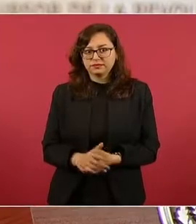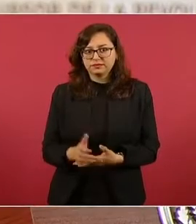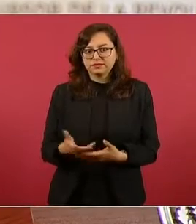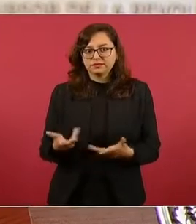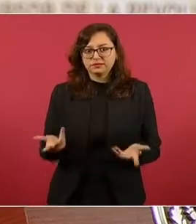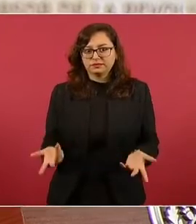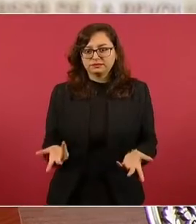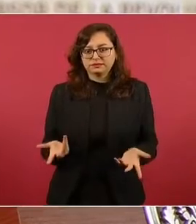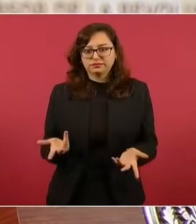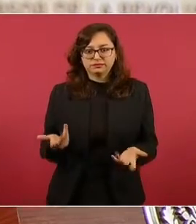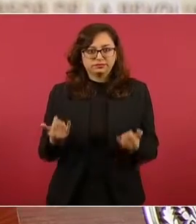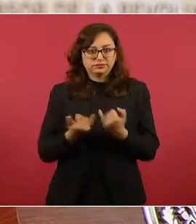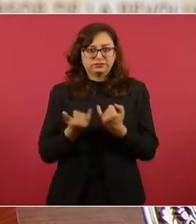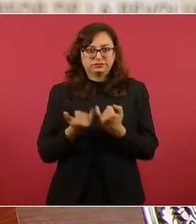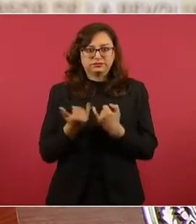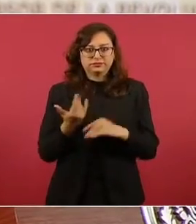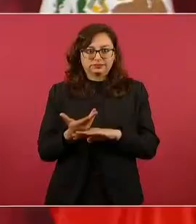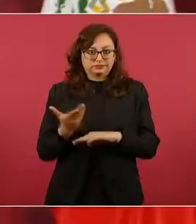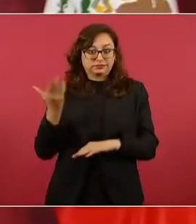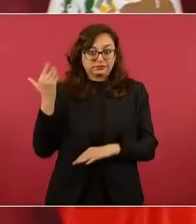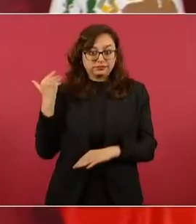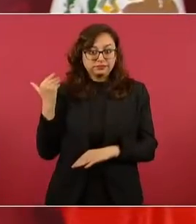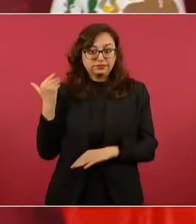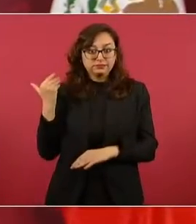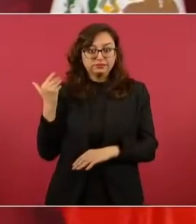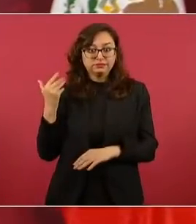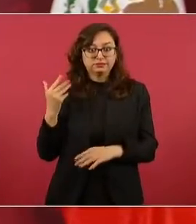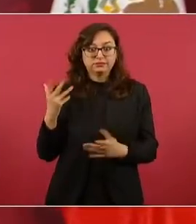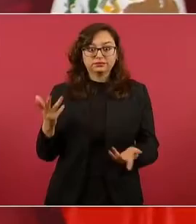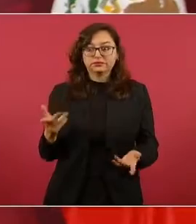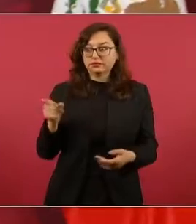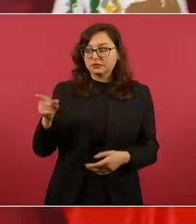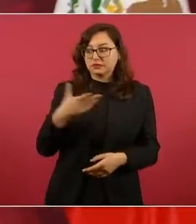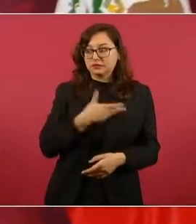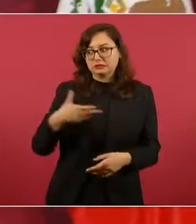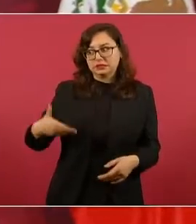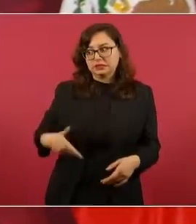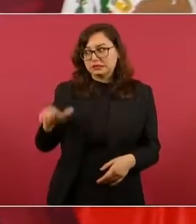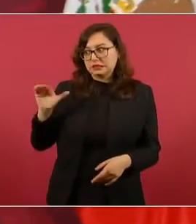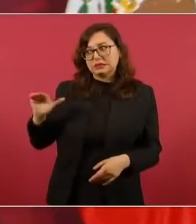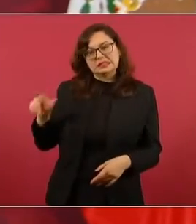Al estilo de antes, ¿no? A ver, el presidente puede quitarlo.